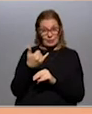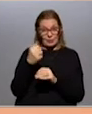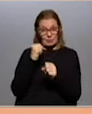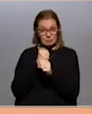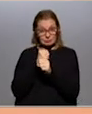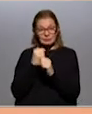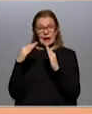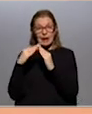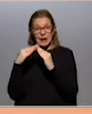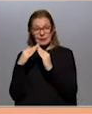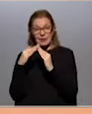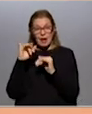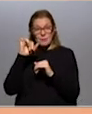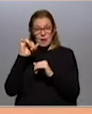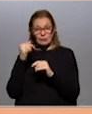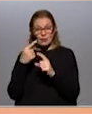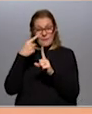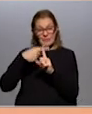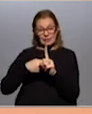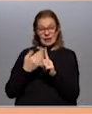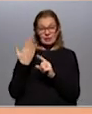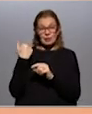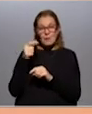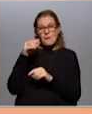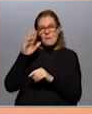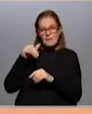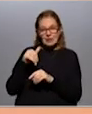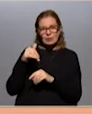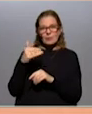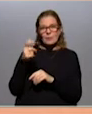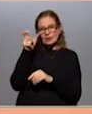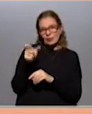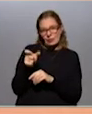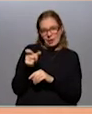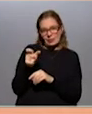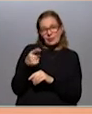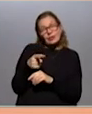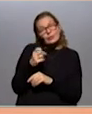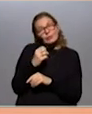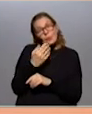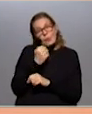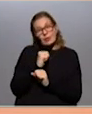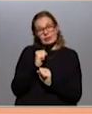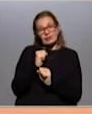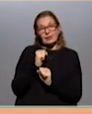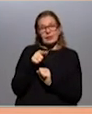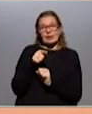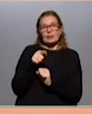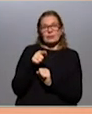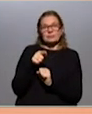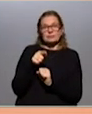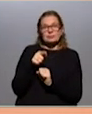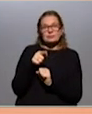que en el mes de mayo, en relación al mes anterior, hay menos gente haciendo teletrabajo. O sea que eso puede ser una señal de que efectivamente